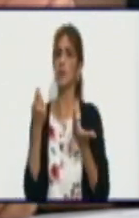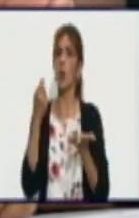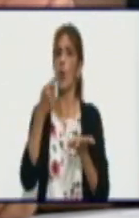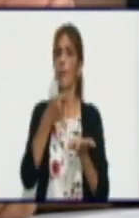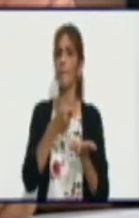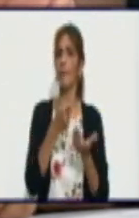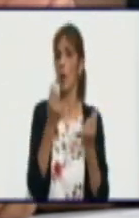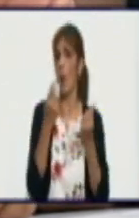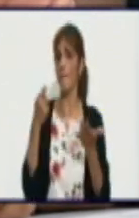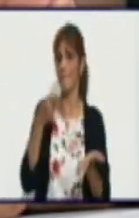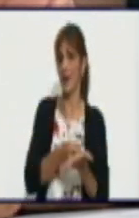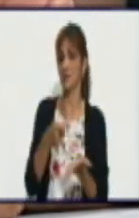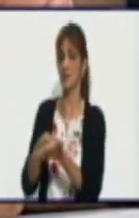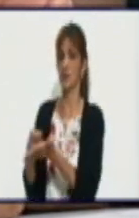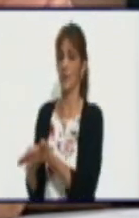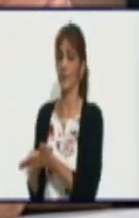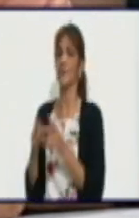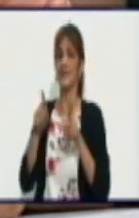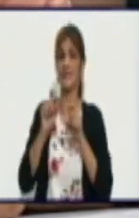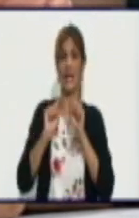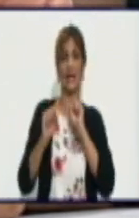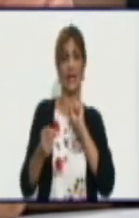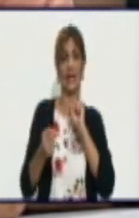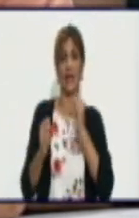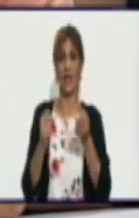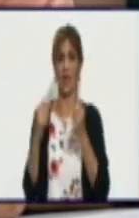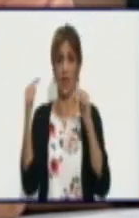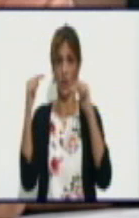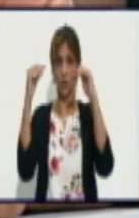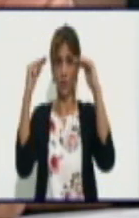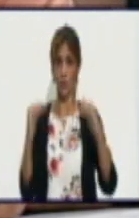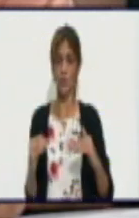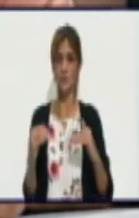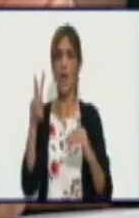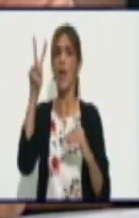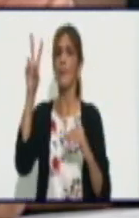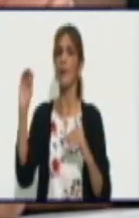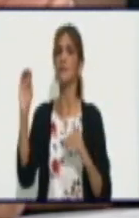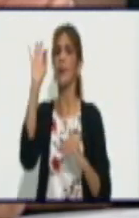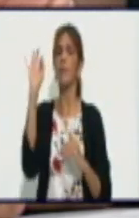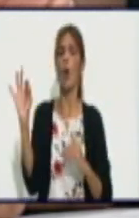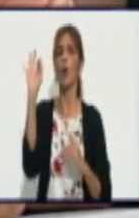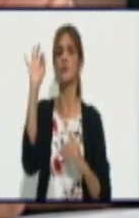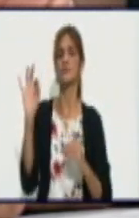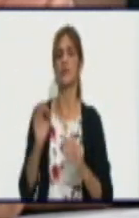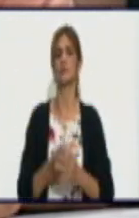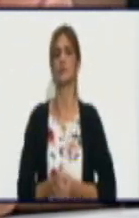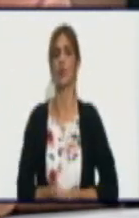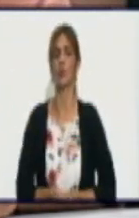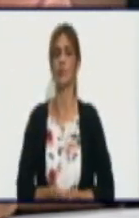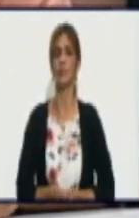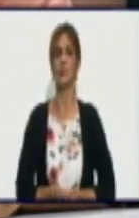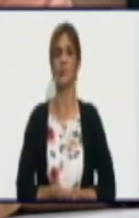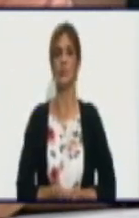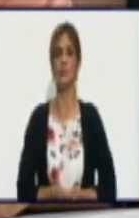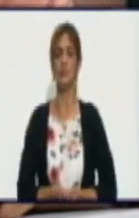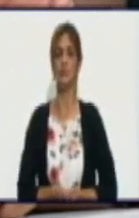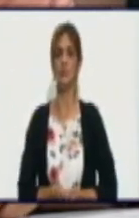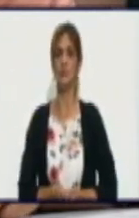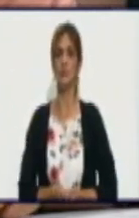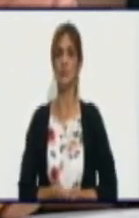las producciones agropecuarias. Bueno, se reduce en el entorno de un 20% la tarifa de la aviación en la producción del arroz.